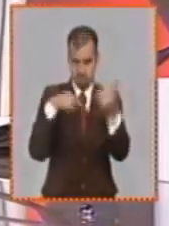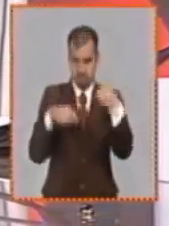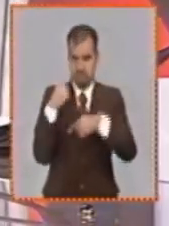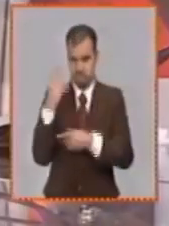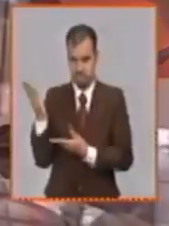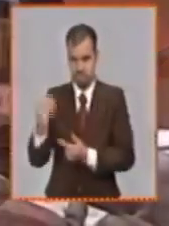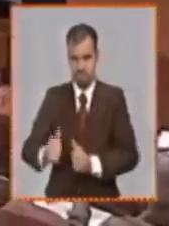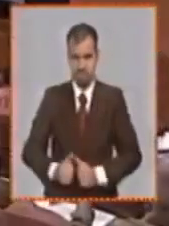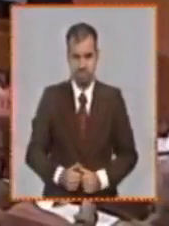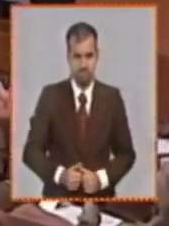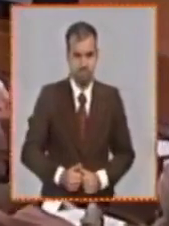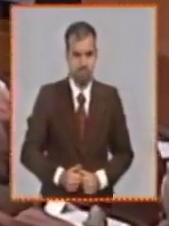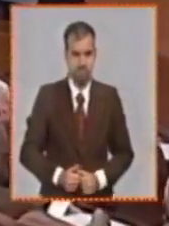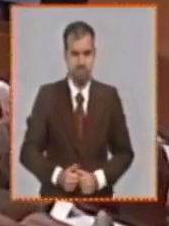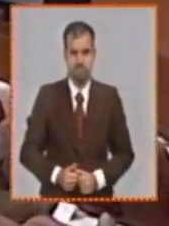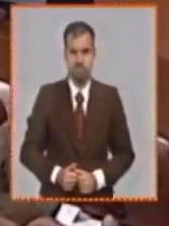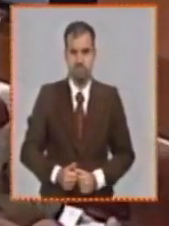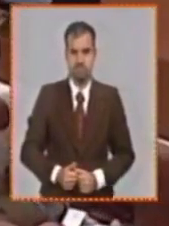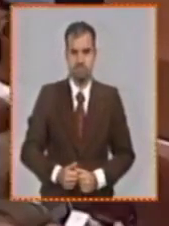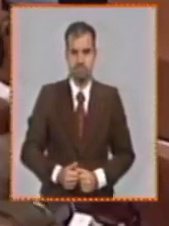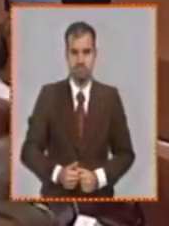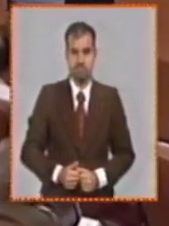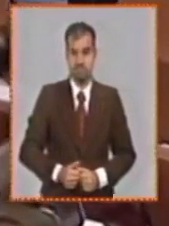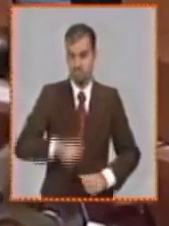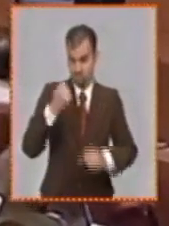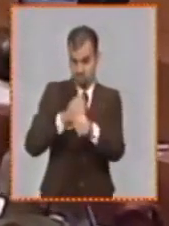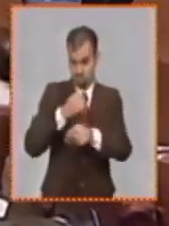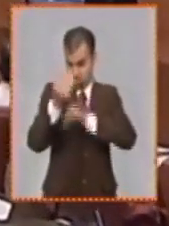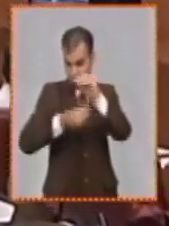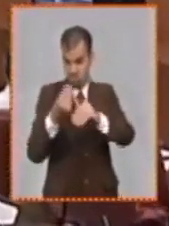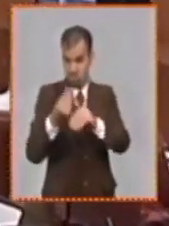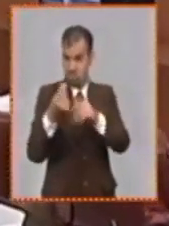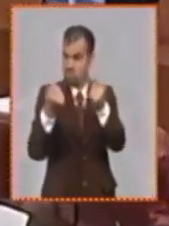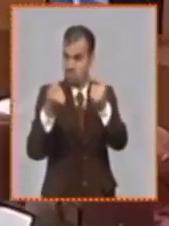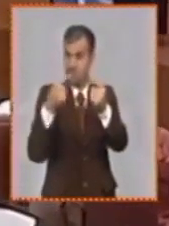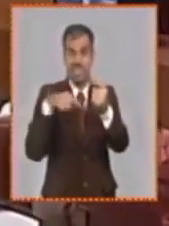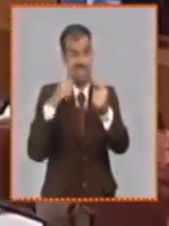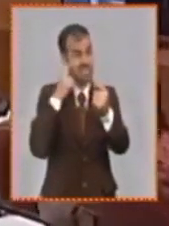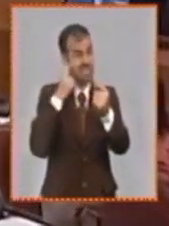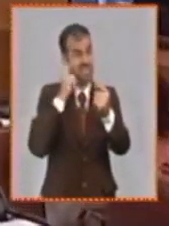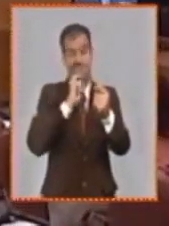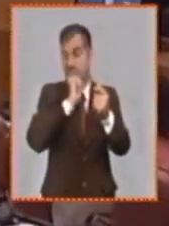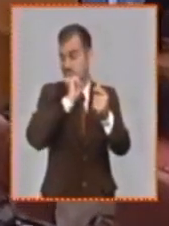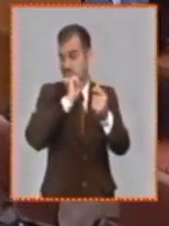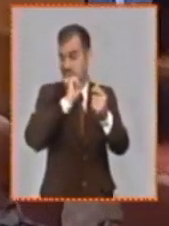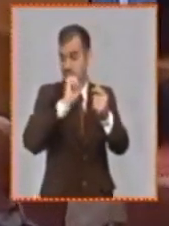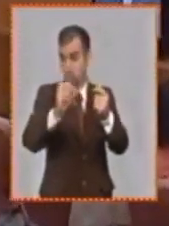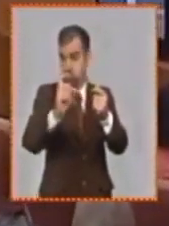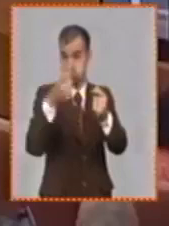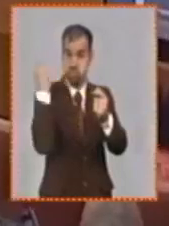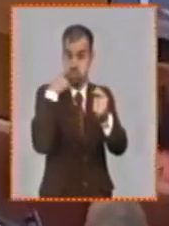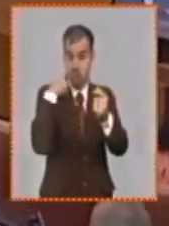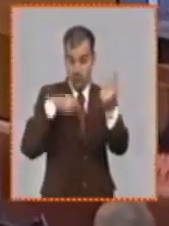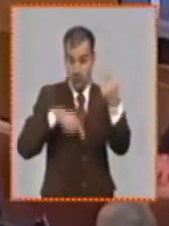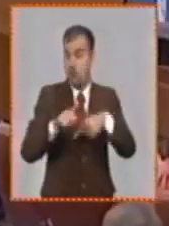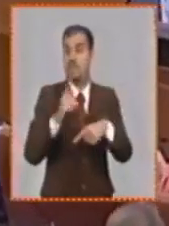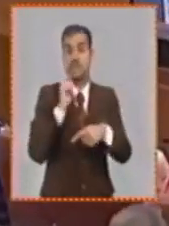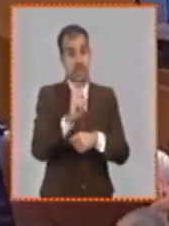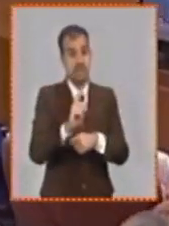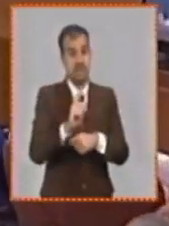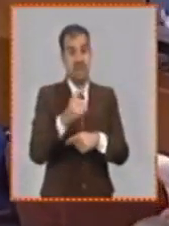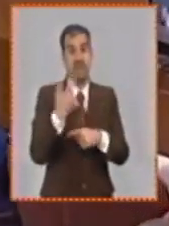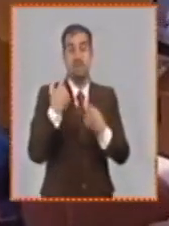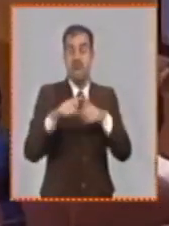importantes la tarea ordenamiento es sin dudas el más complejo proceso económico de los últimos años pero